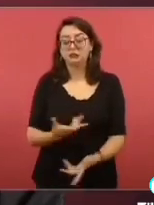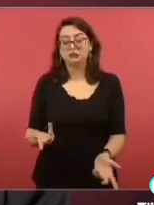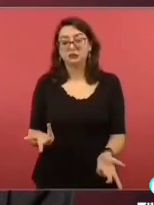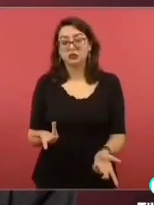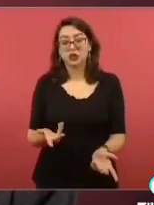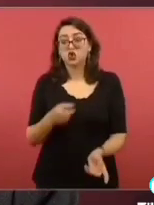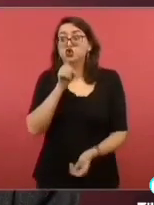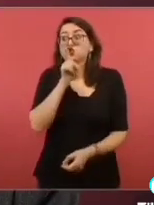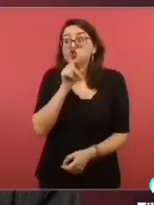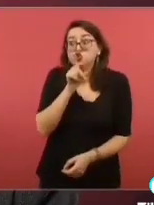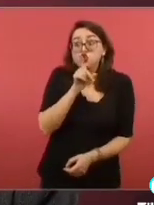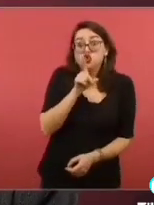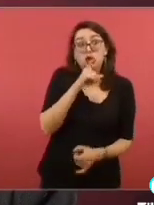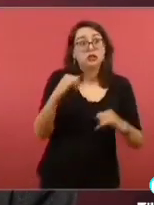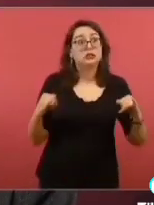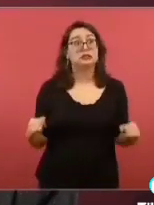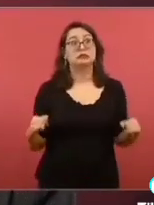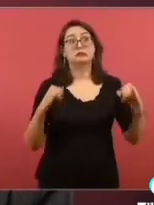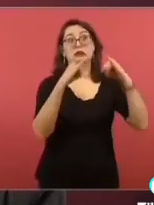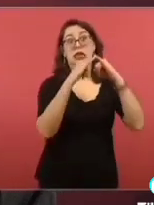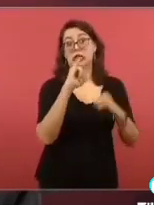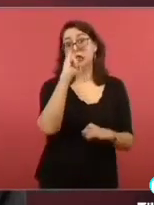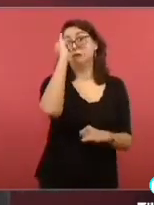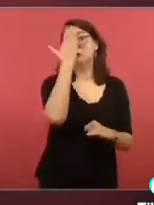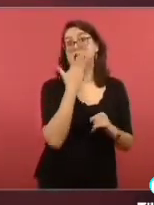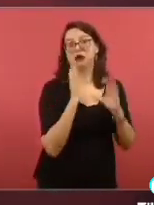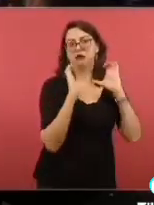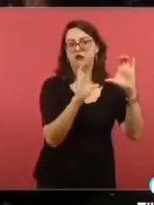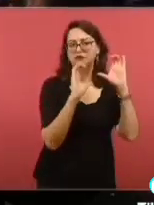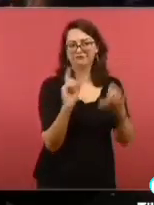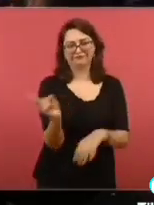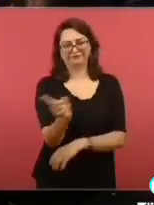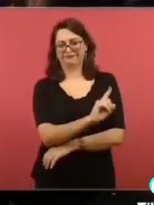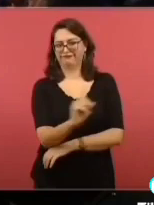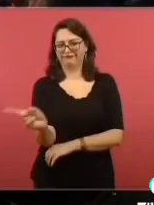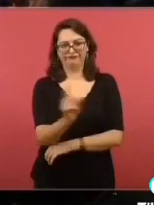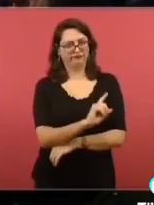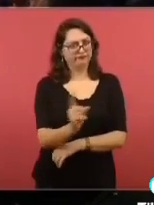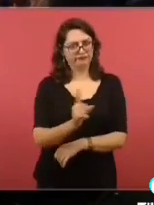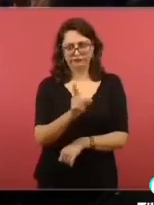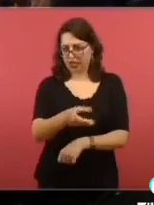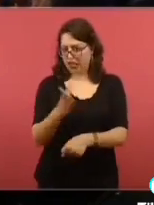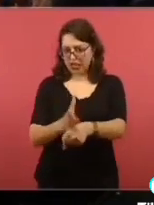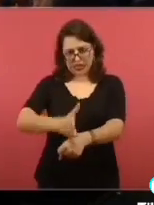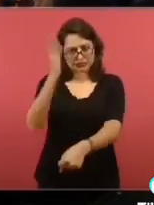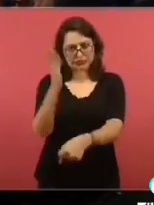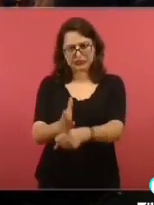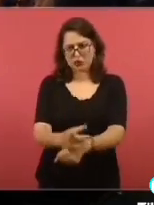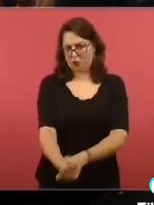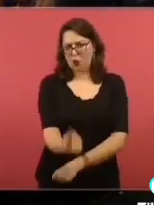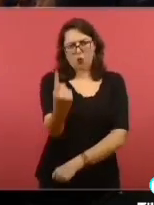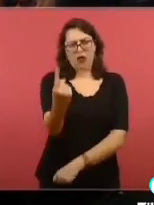institución. ¿Por qué sucedió todo esto?, ¿por qué se ocultó